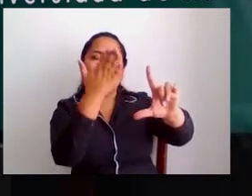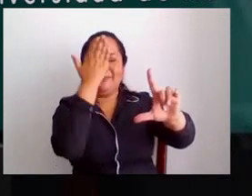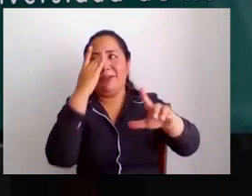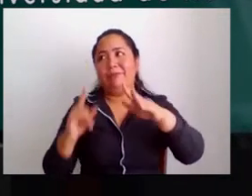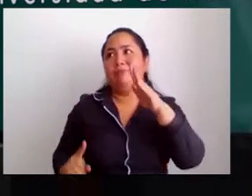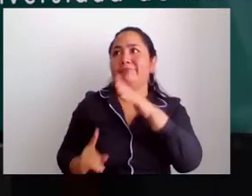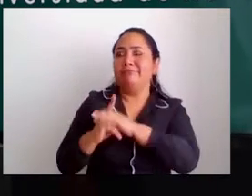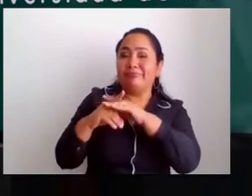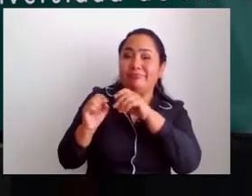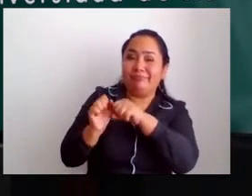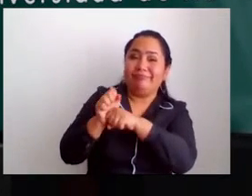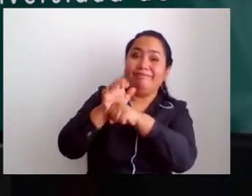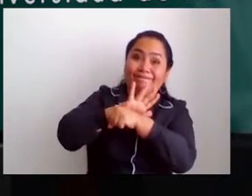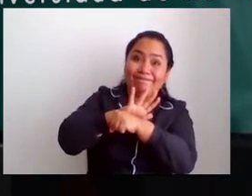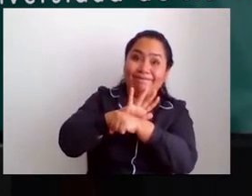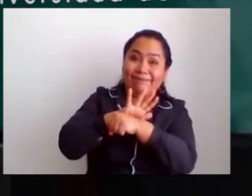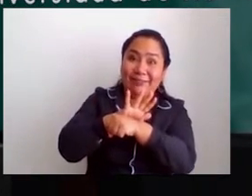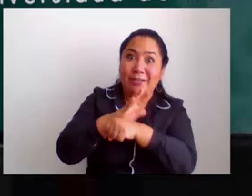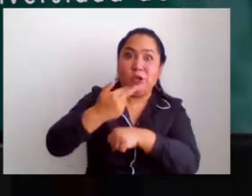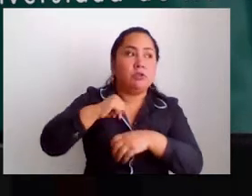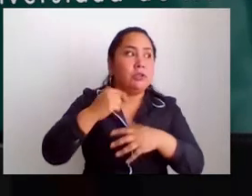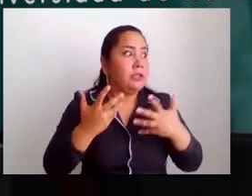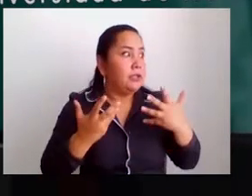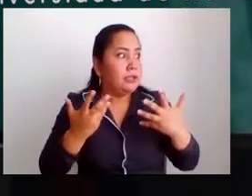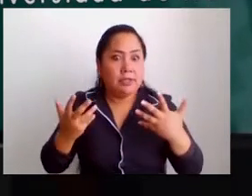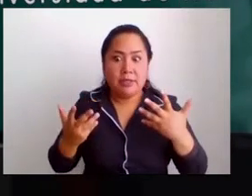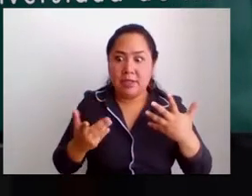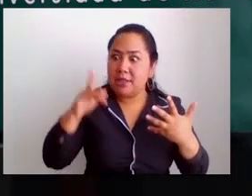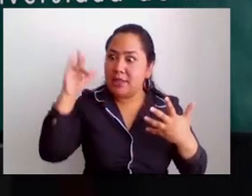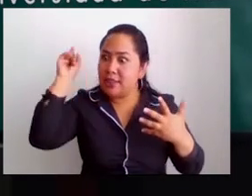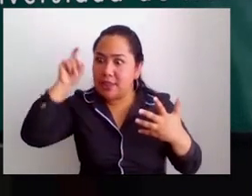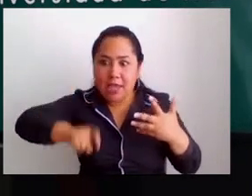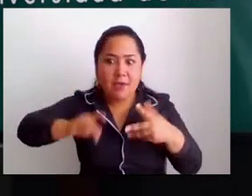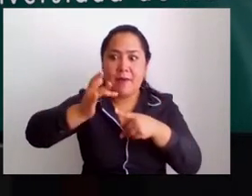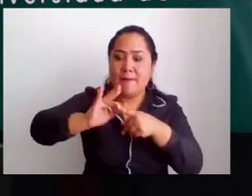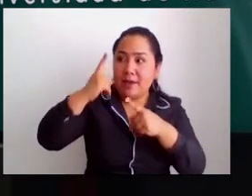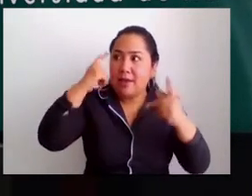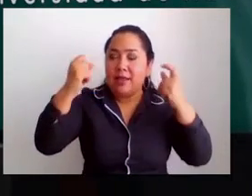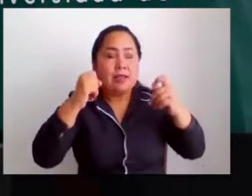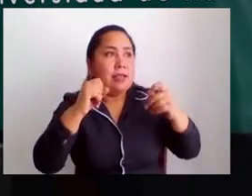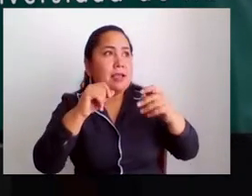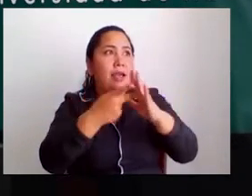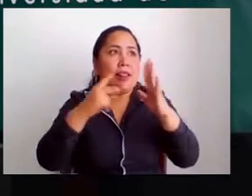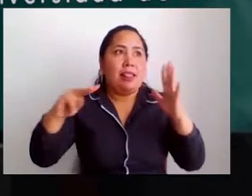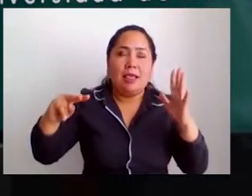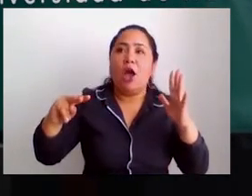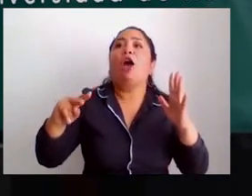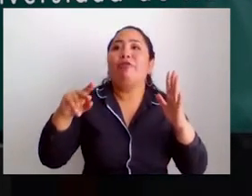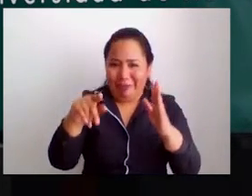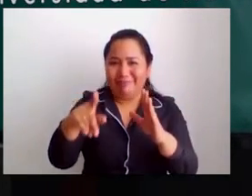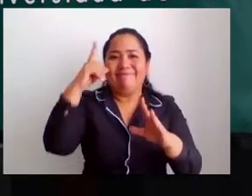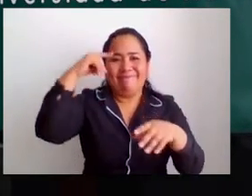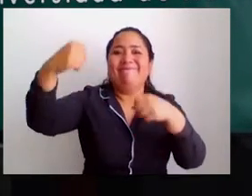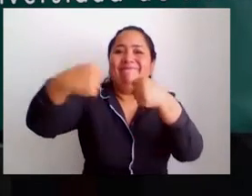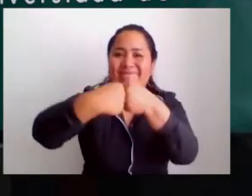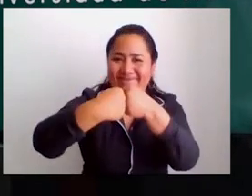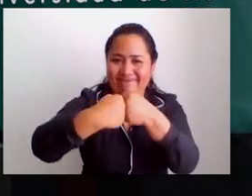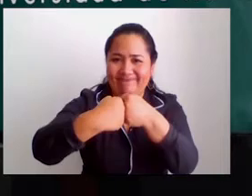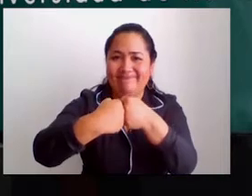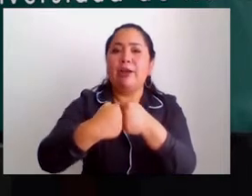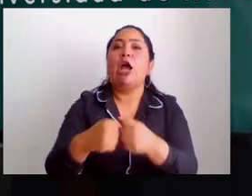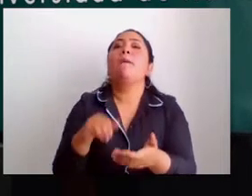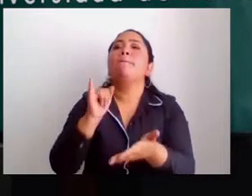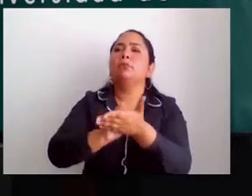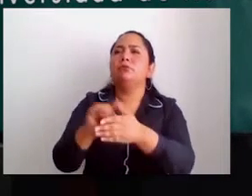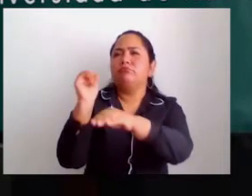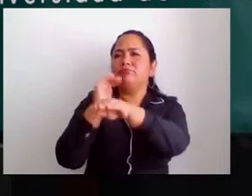esta pandemia que nos llevó a ser recursivos en el uso de esas estrategias. Entonces, yo les invito a los